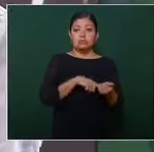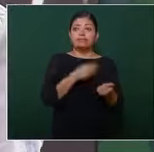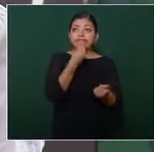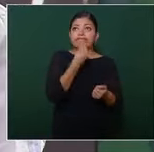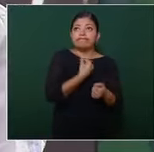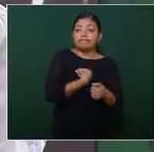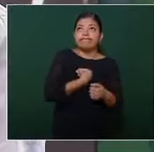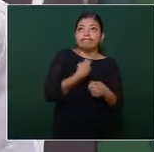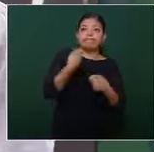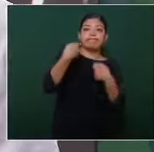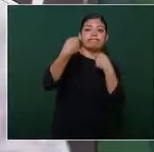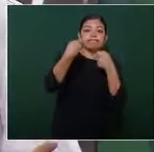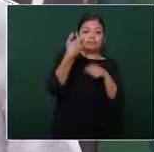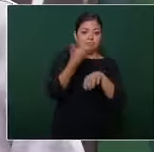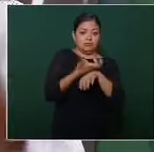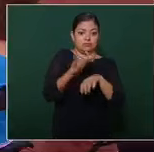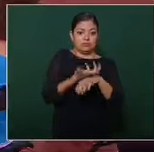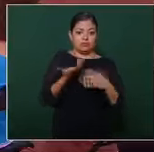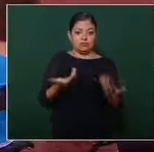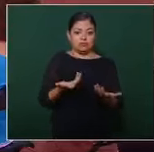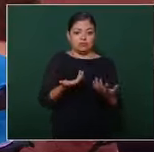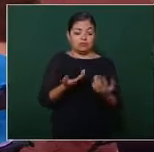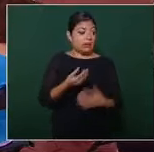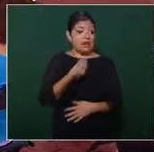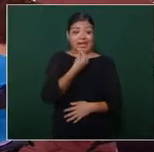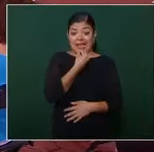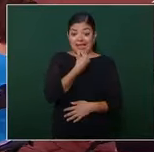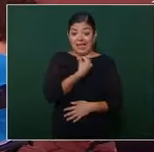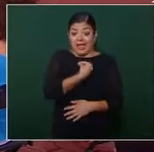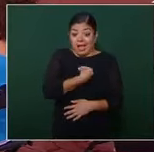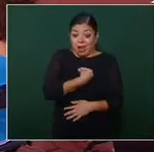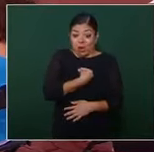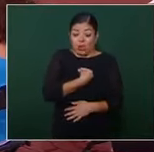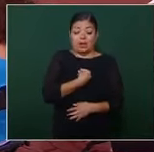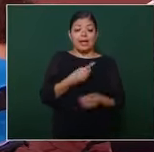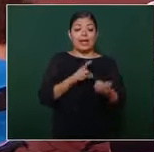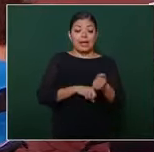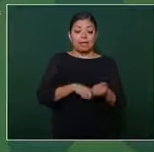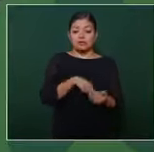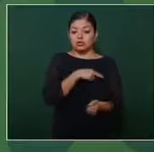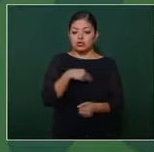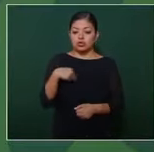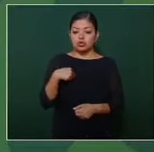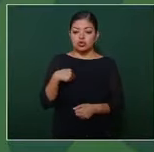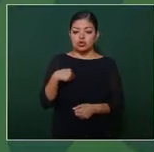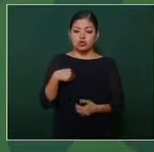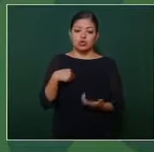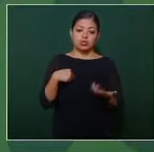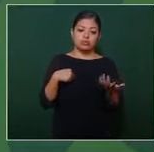incluso aún cuando comercialmente nos